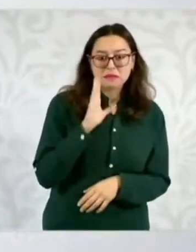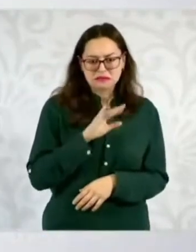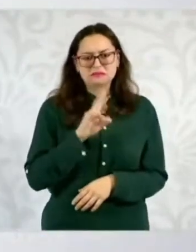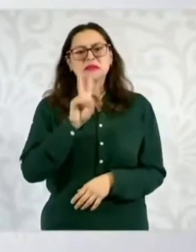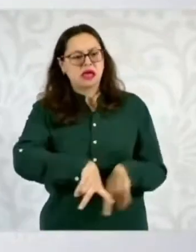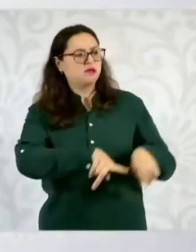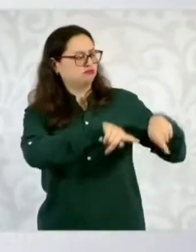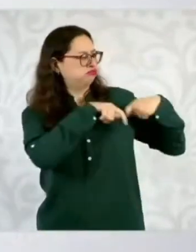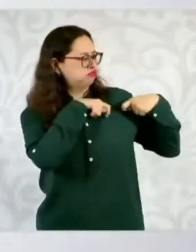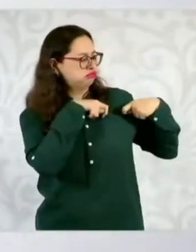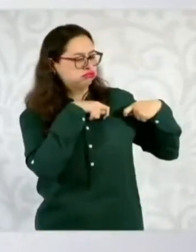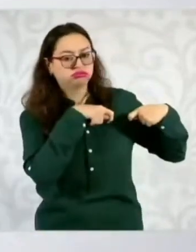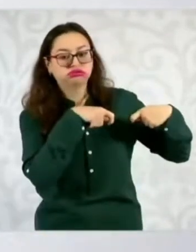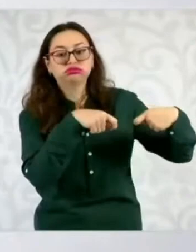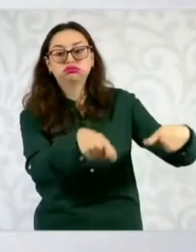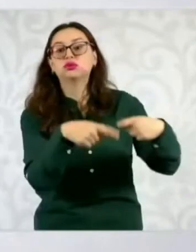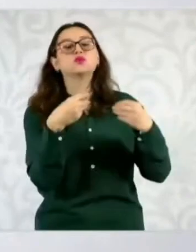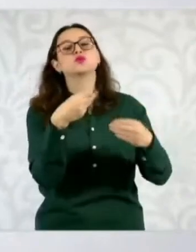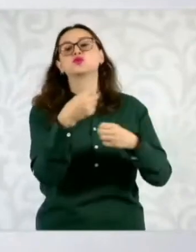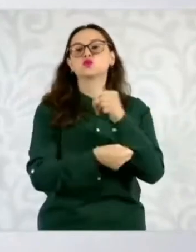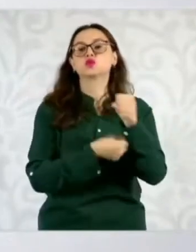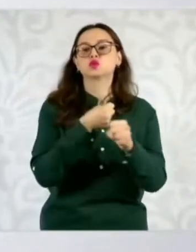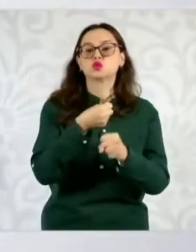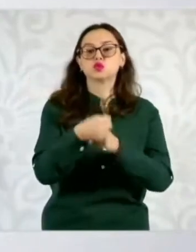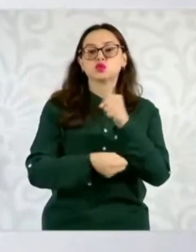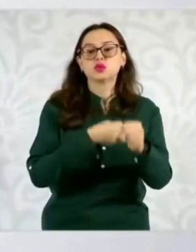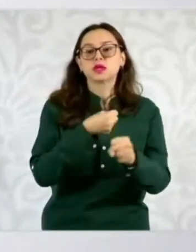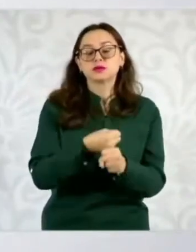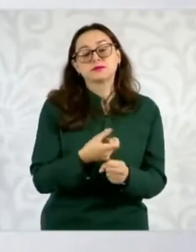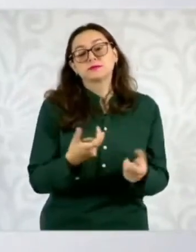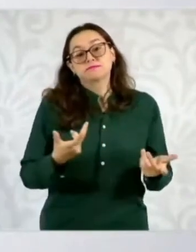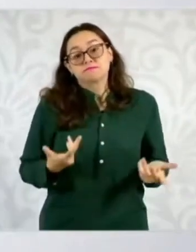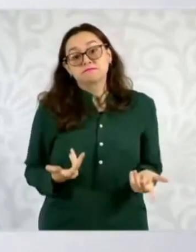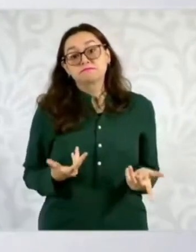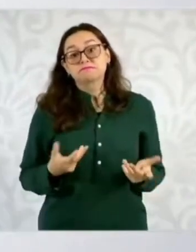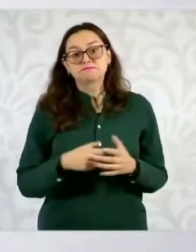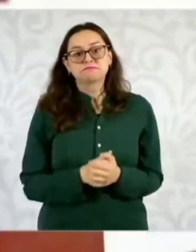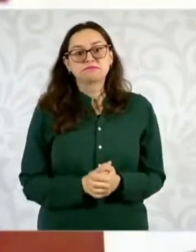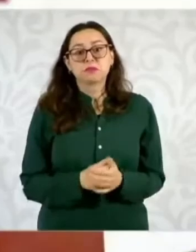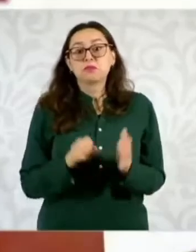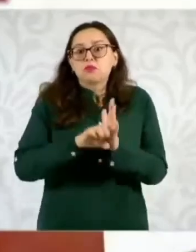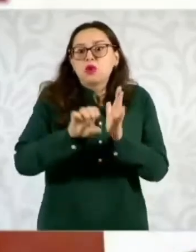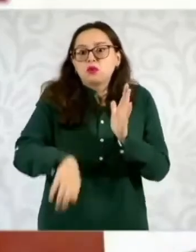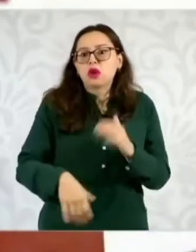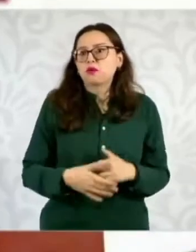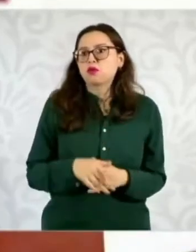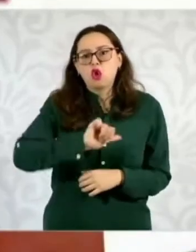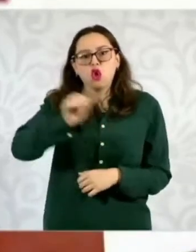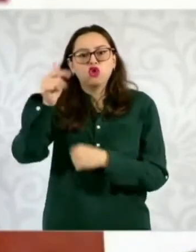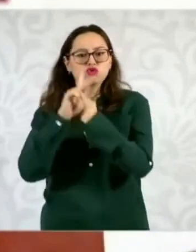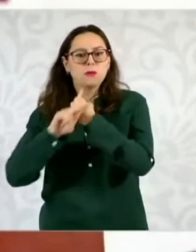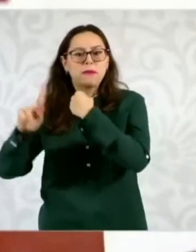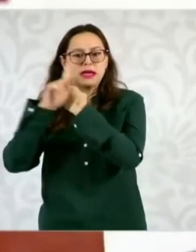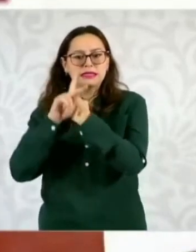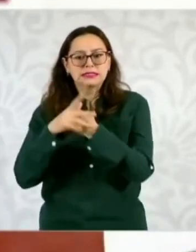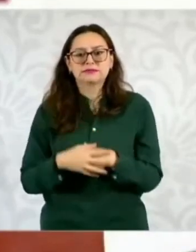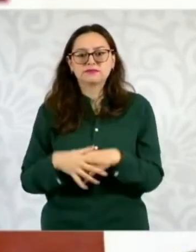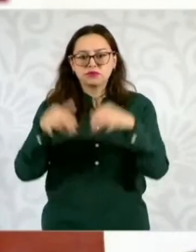muchos años. Hay países, por ejemplo, donde en las corridas de toro no matan al animal.